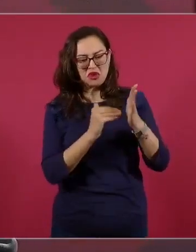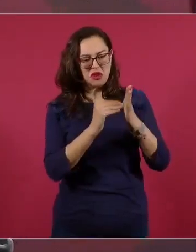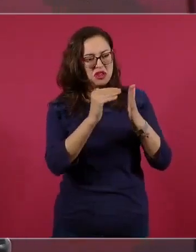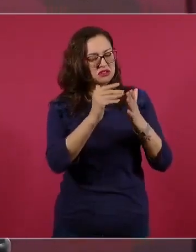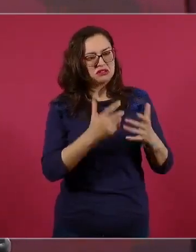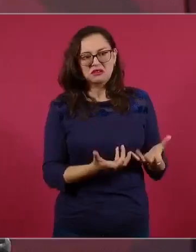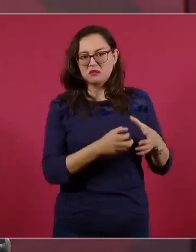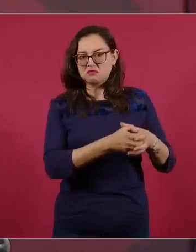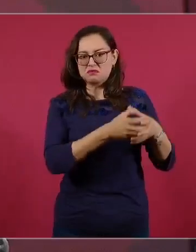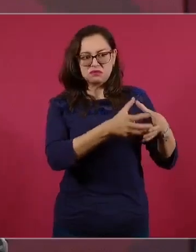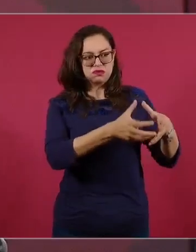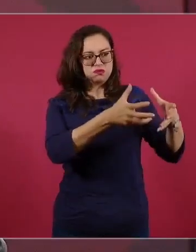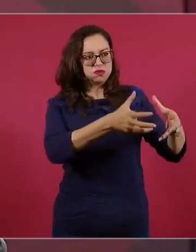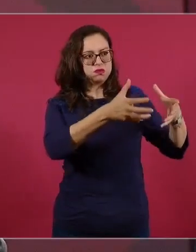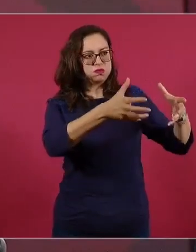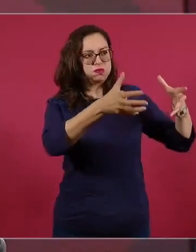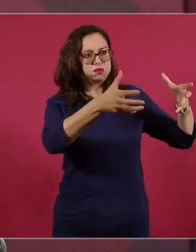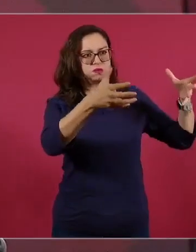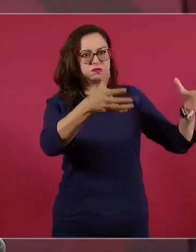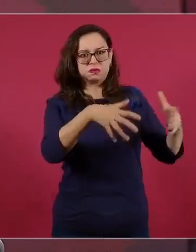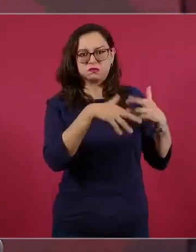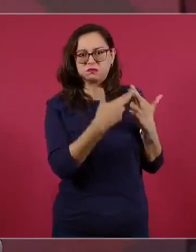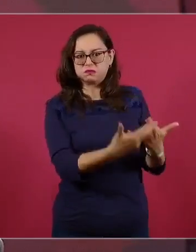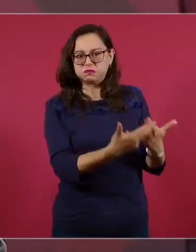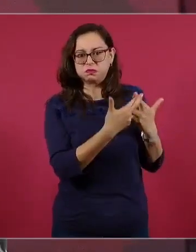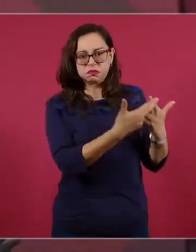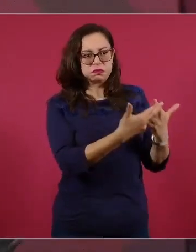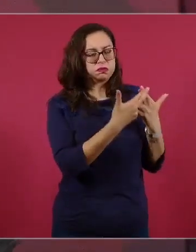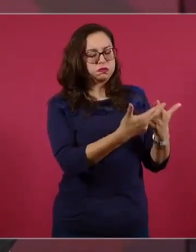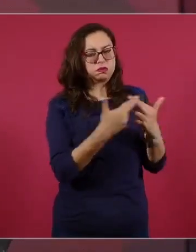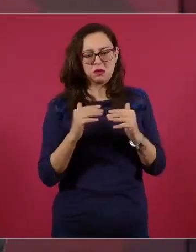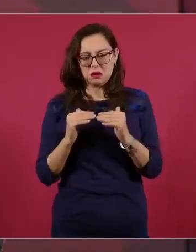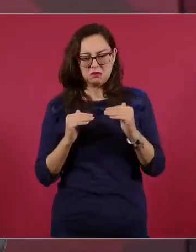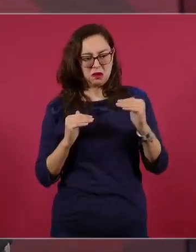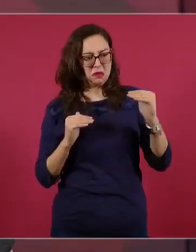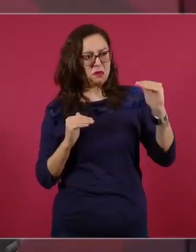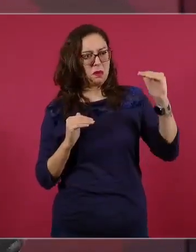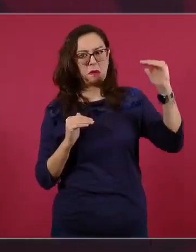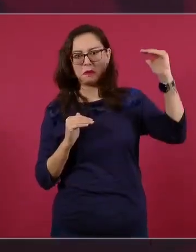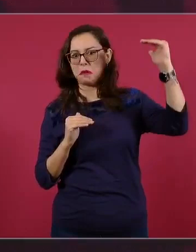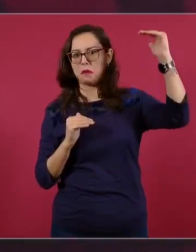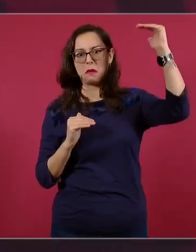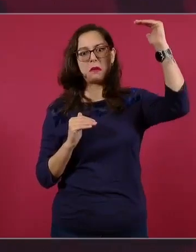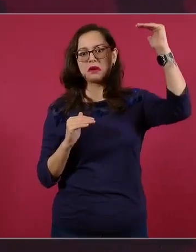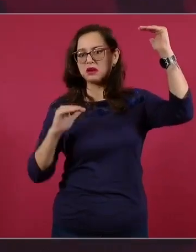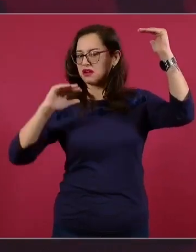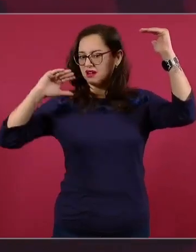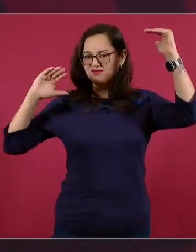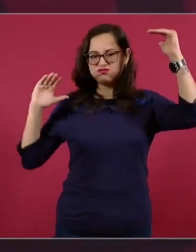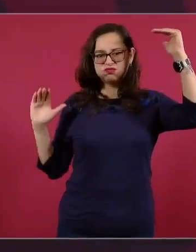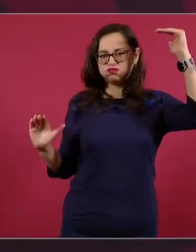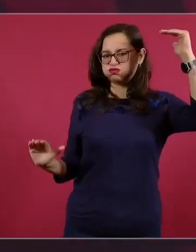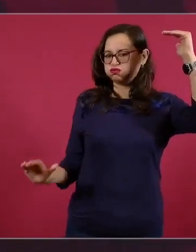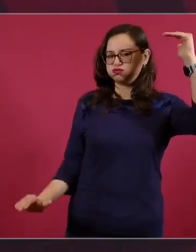hay al mismo tiempo mucha pobreza en el mundo.